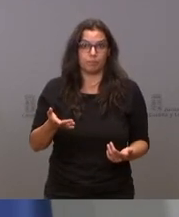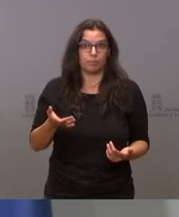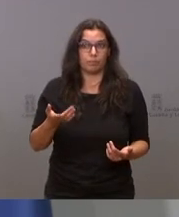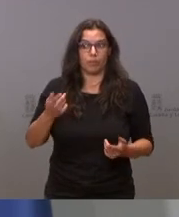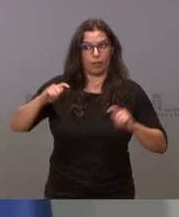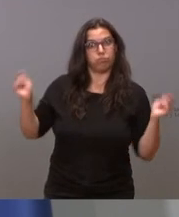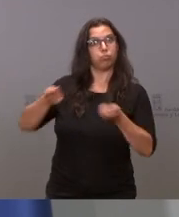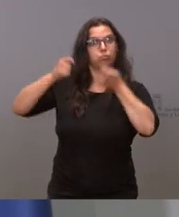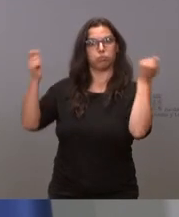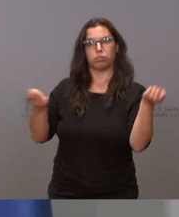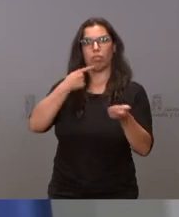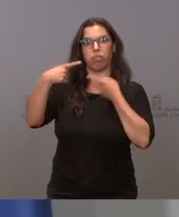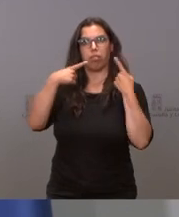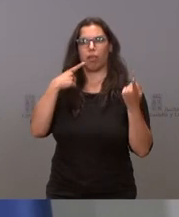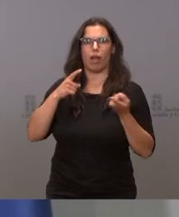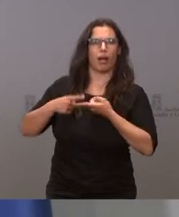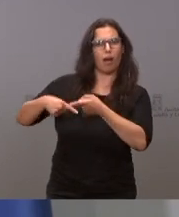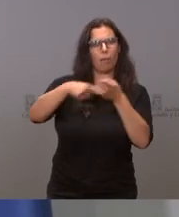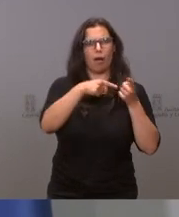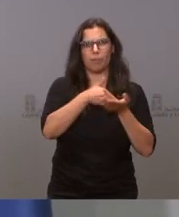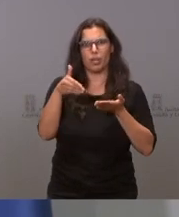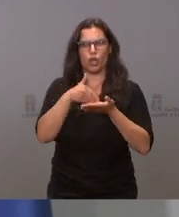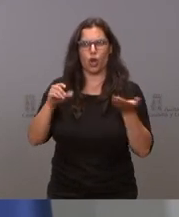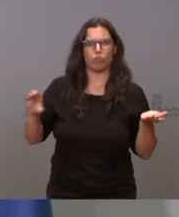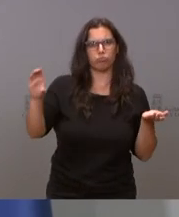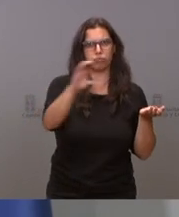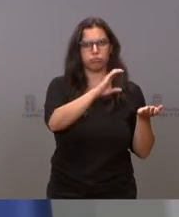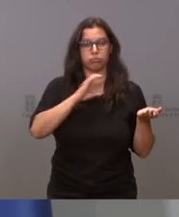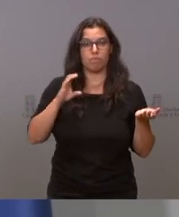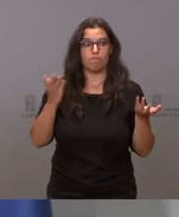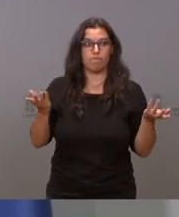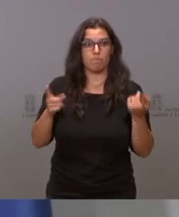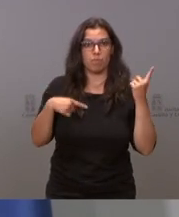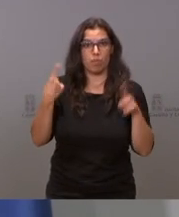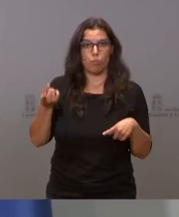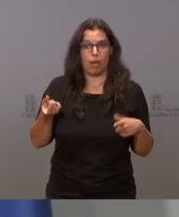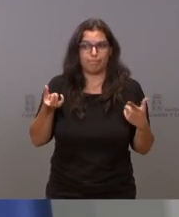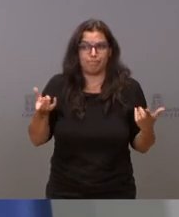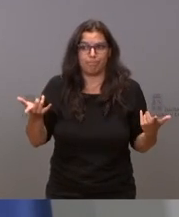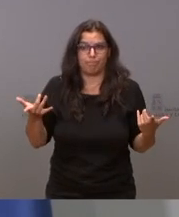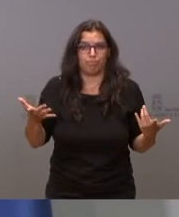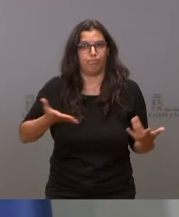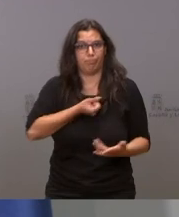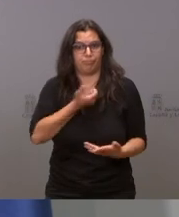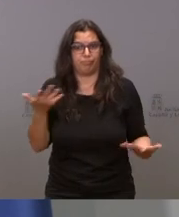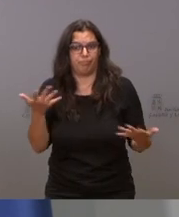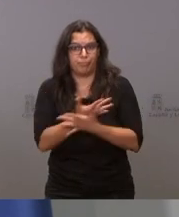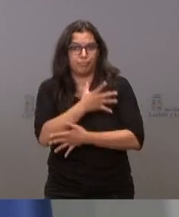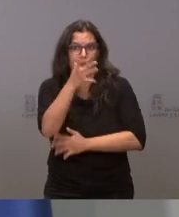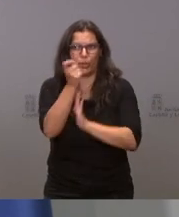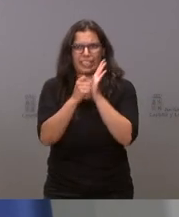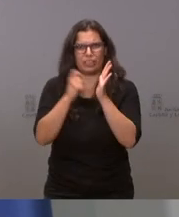anuncios de unos repartos de unos millones que pueden verse frustrados completamente por los requisitos que se han puesto